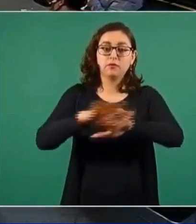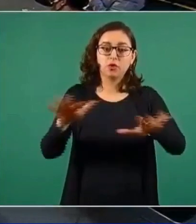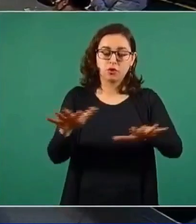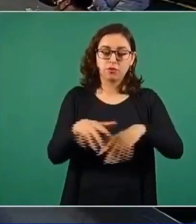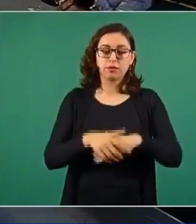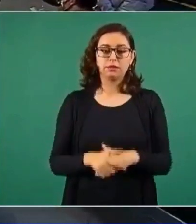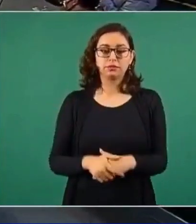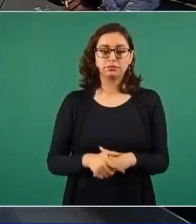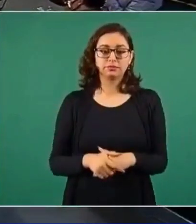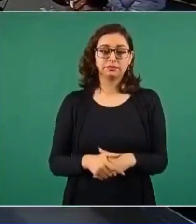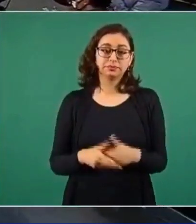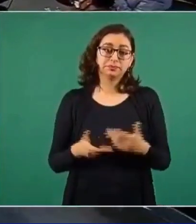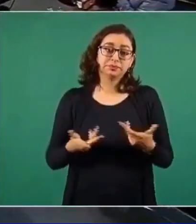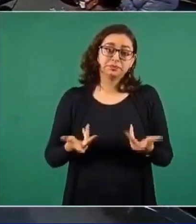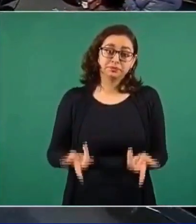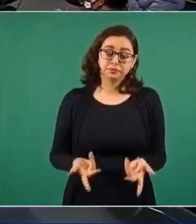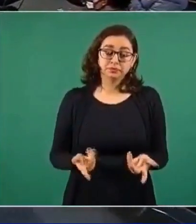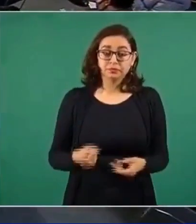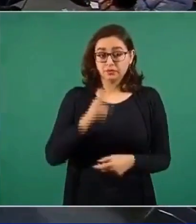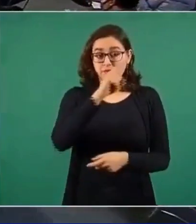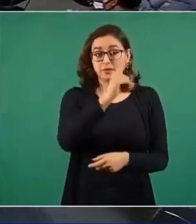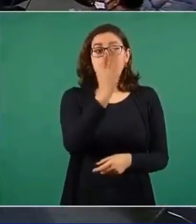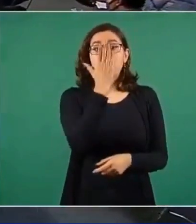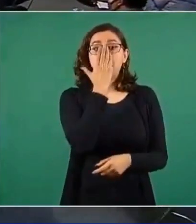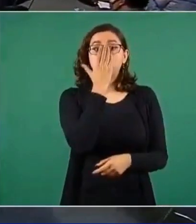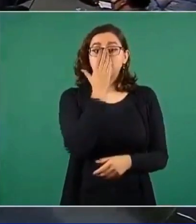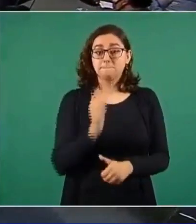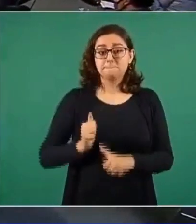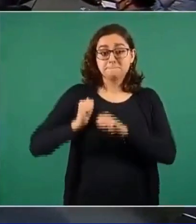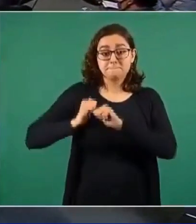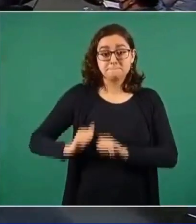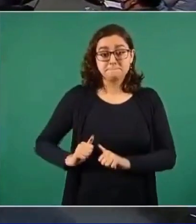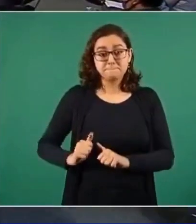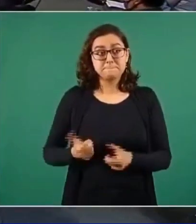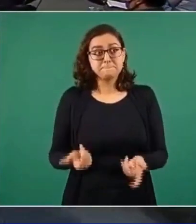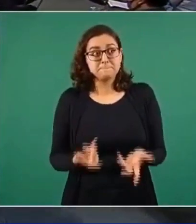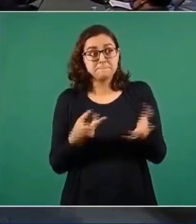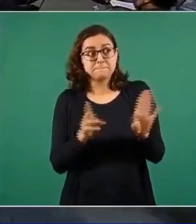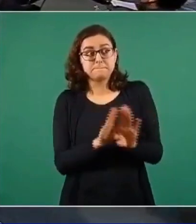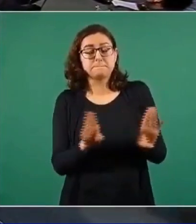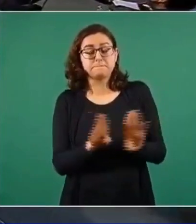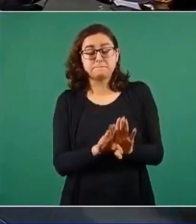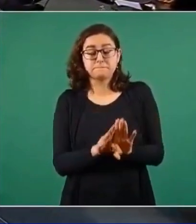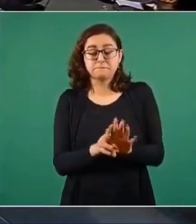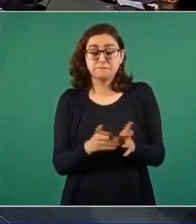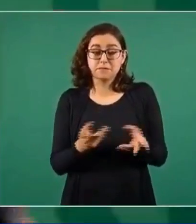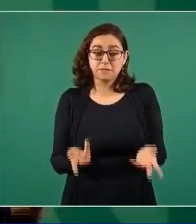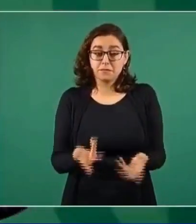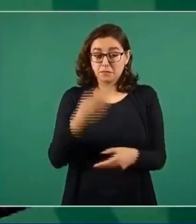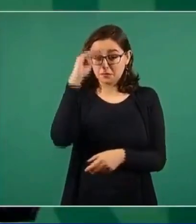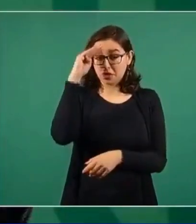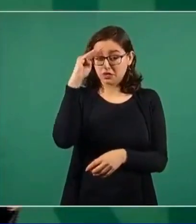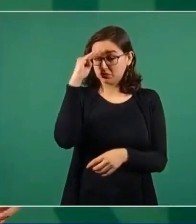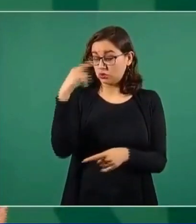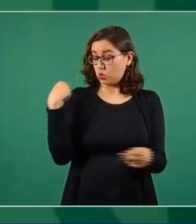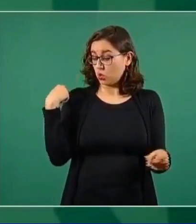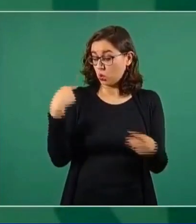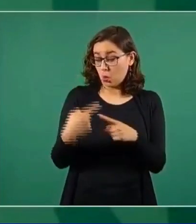pues las autoridades de Sonora. Yo, la verdad, no creo que en un mes y medio.